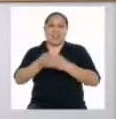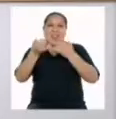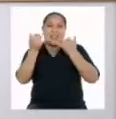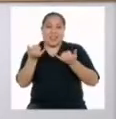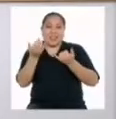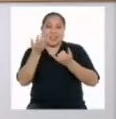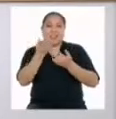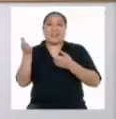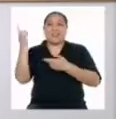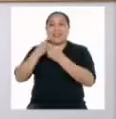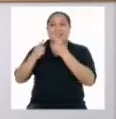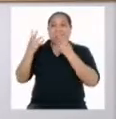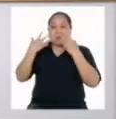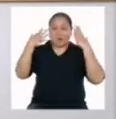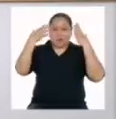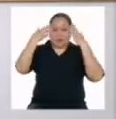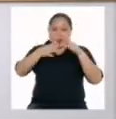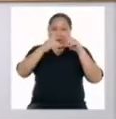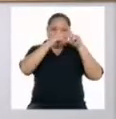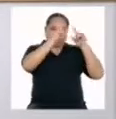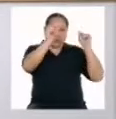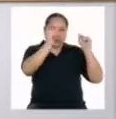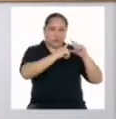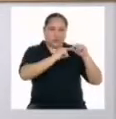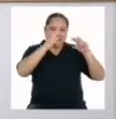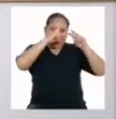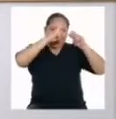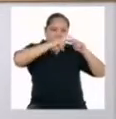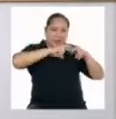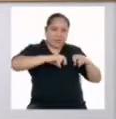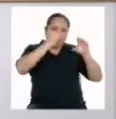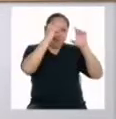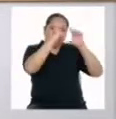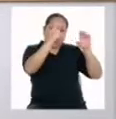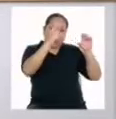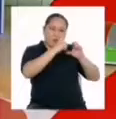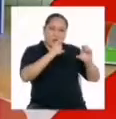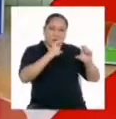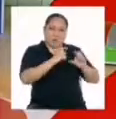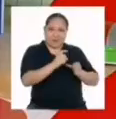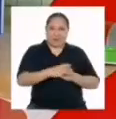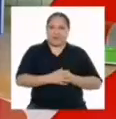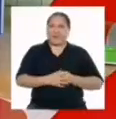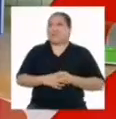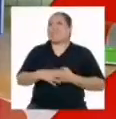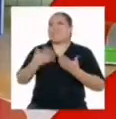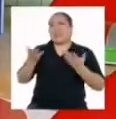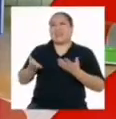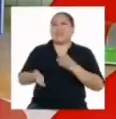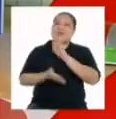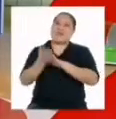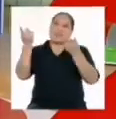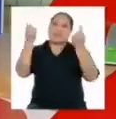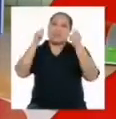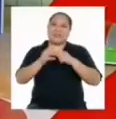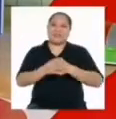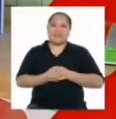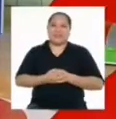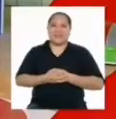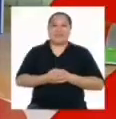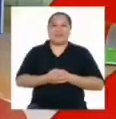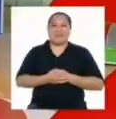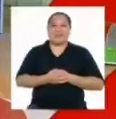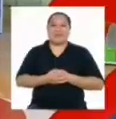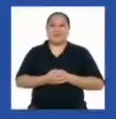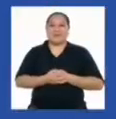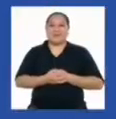Así, al regresar, nos enfocamos en el análisis párrafo por párrafo. Entonces, vamos con la pausa. No